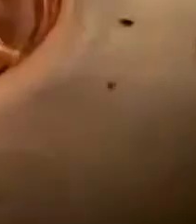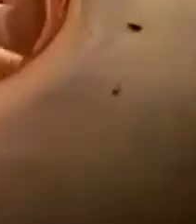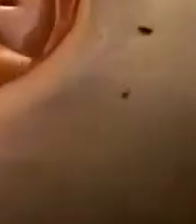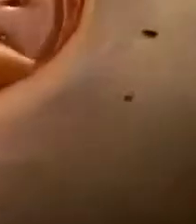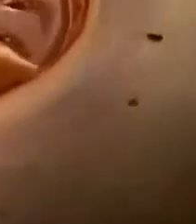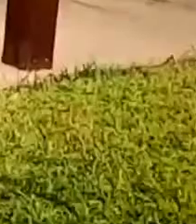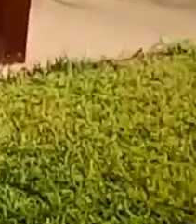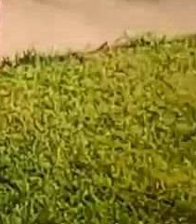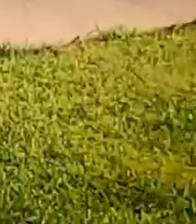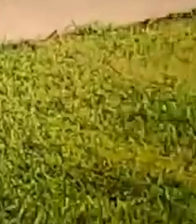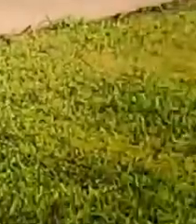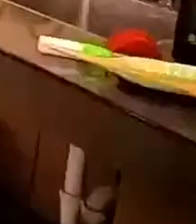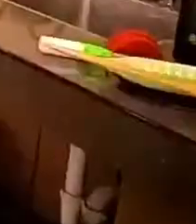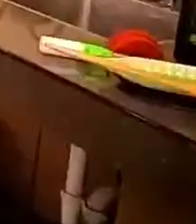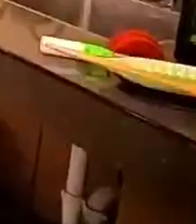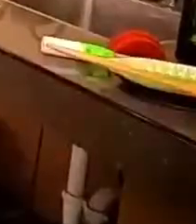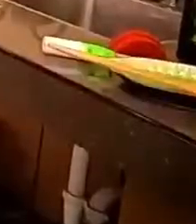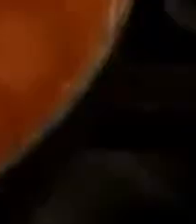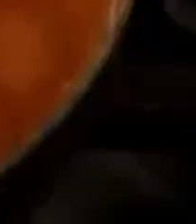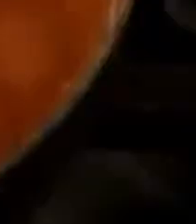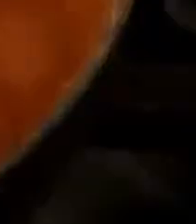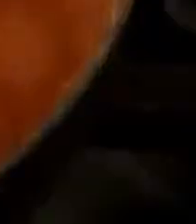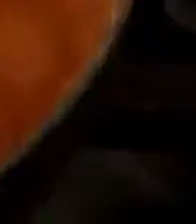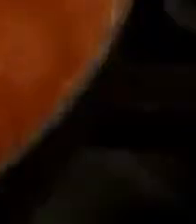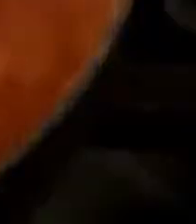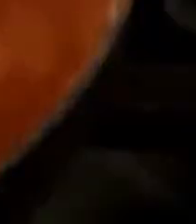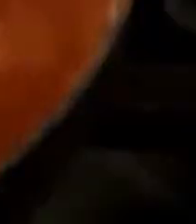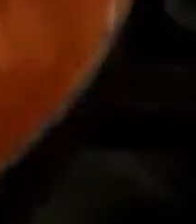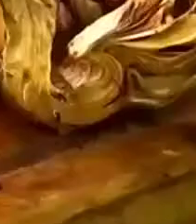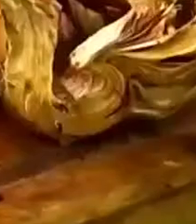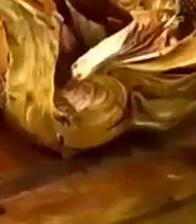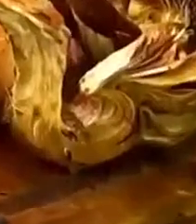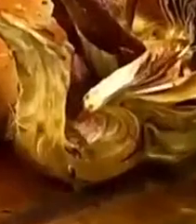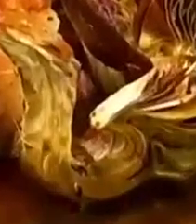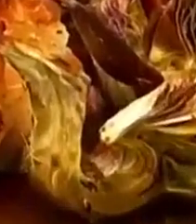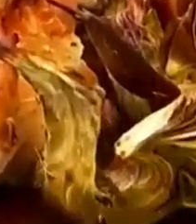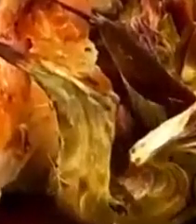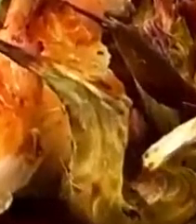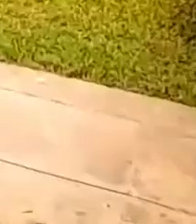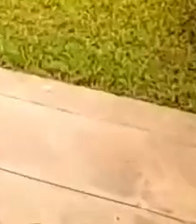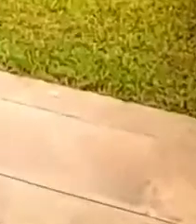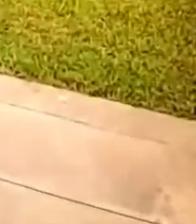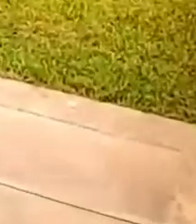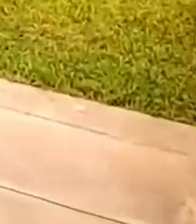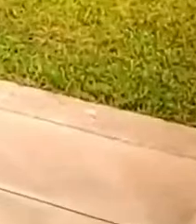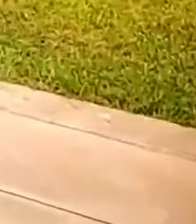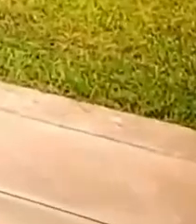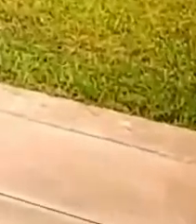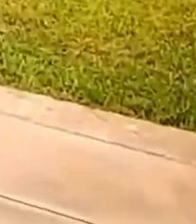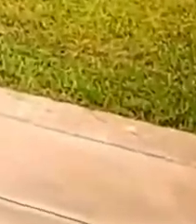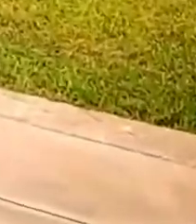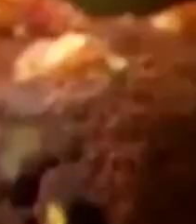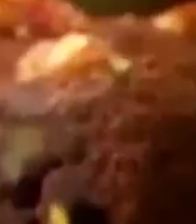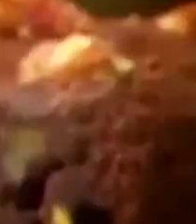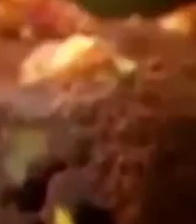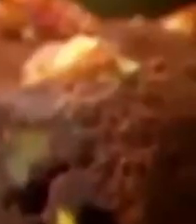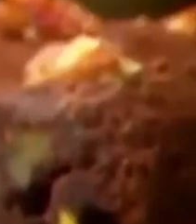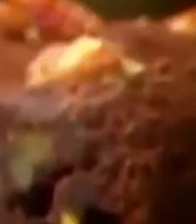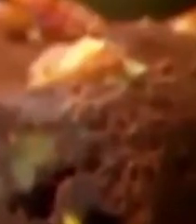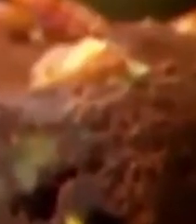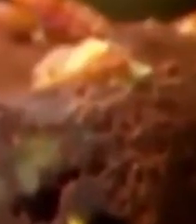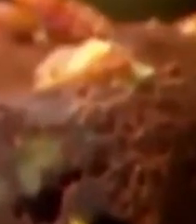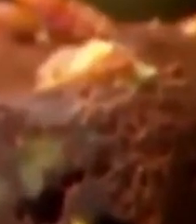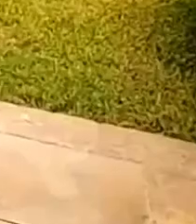nos gusta Y no solo eso, sino también cómo podemos hacer del chocolate una deliciosa salsa Con Sabor a Perú Capítulo